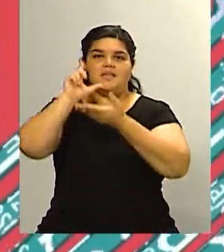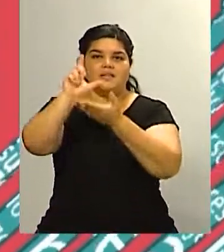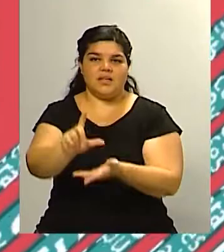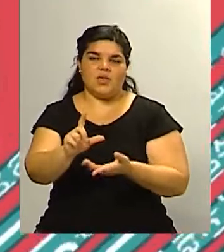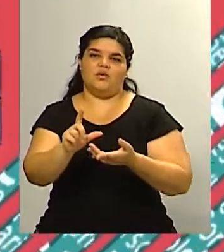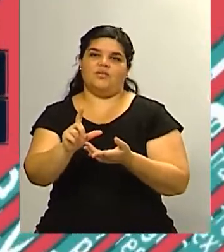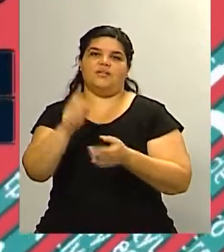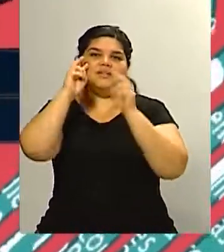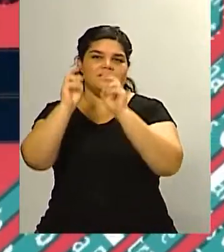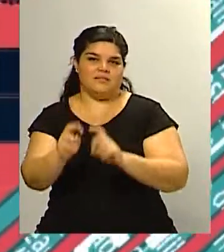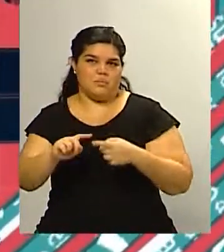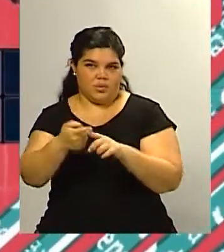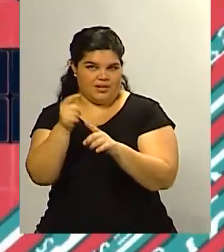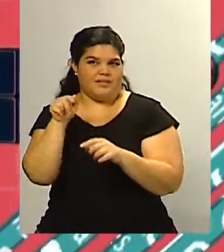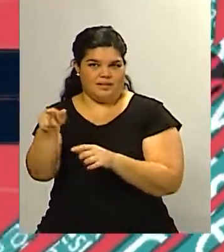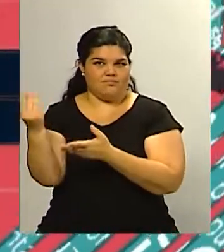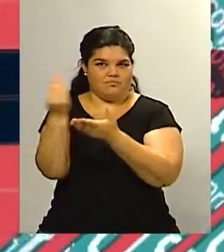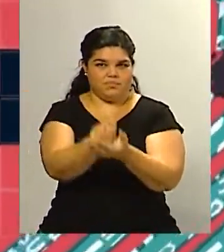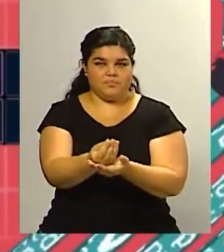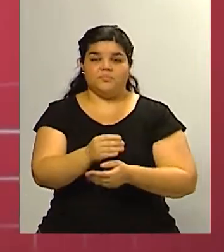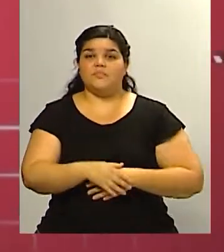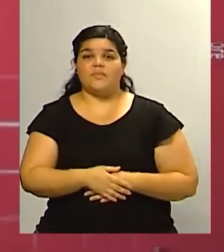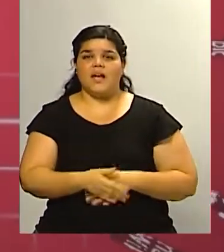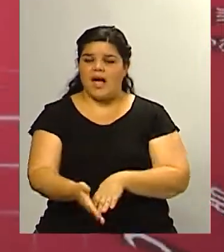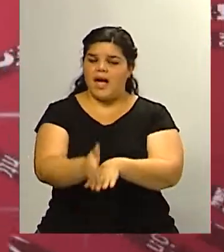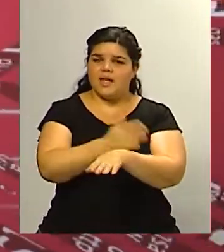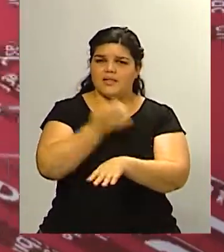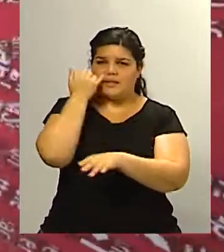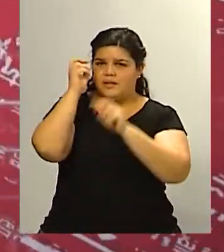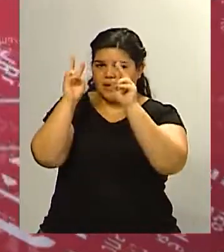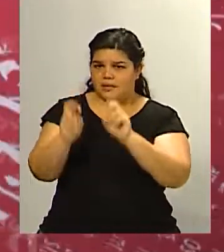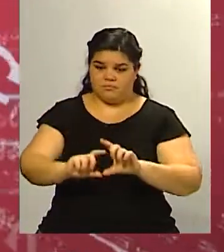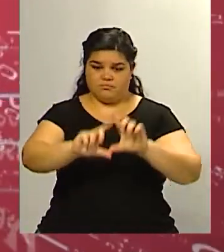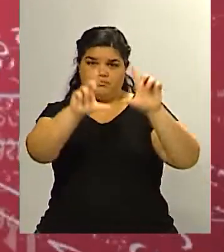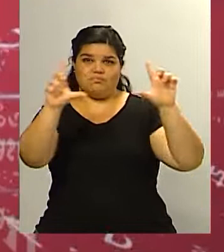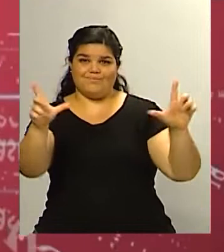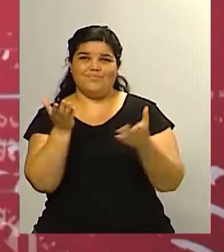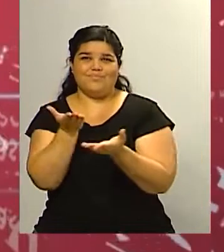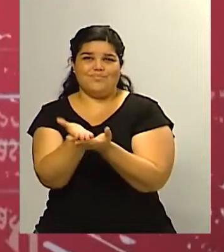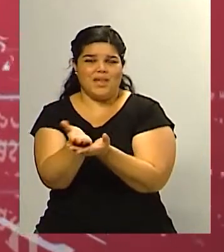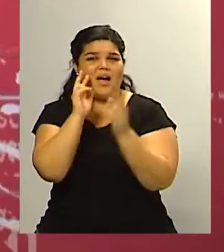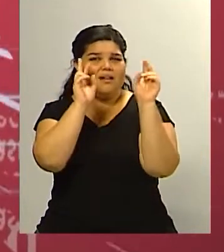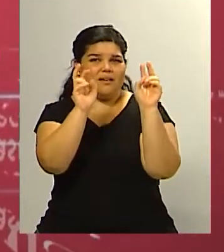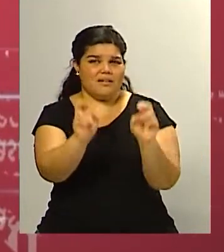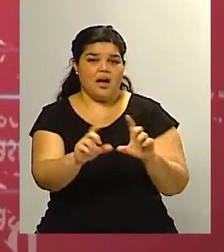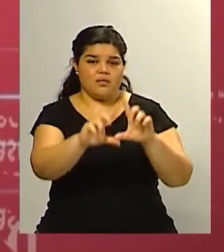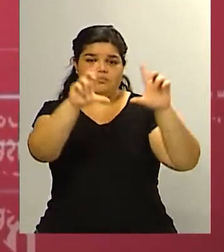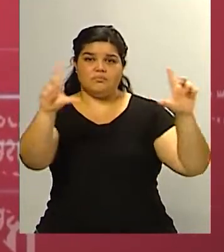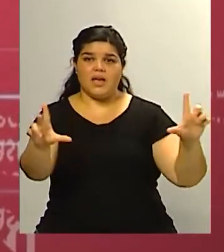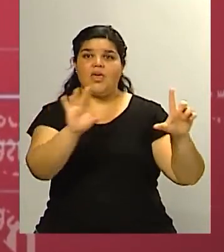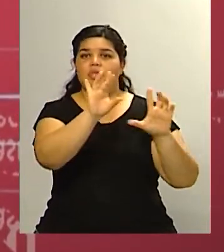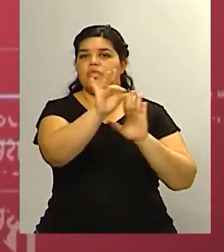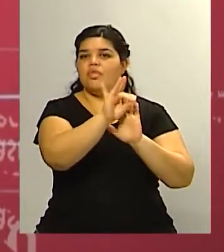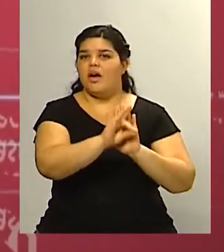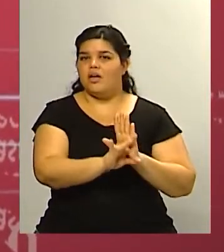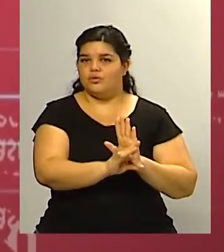vamos a seguir analizando en donde nos habíamos quedado Rubén porque quería volver a ver esta placa que en la cual compartíamos los datos de la encuesta